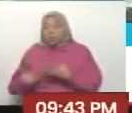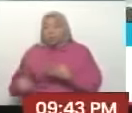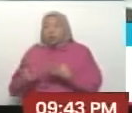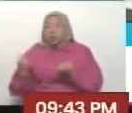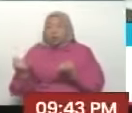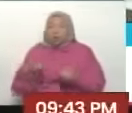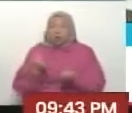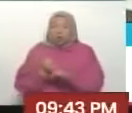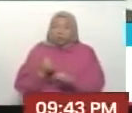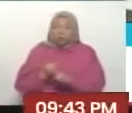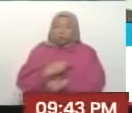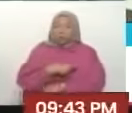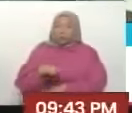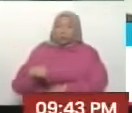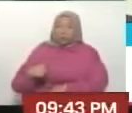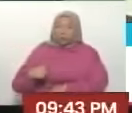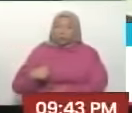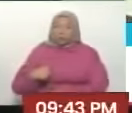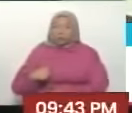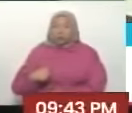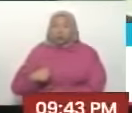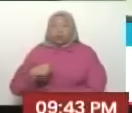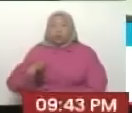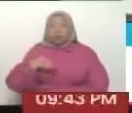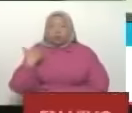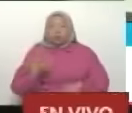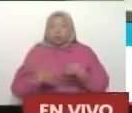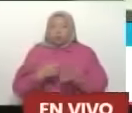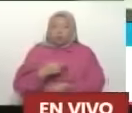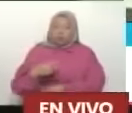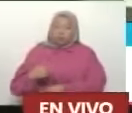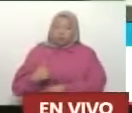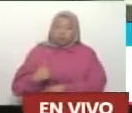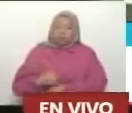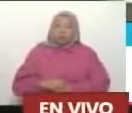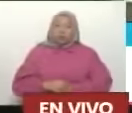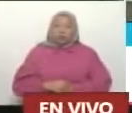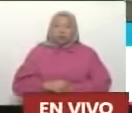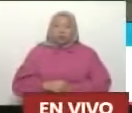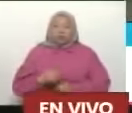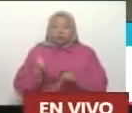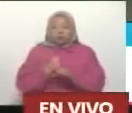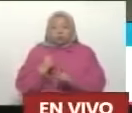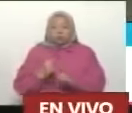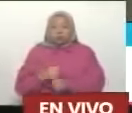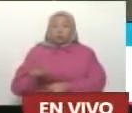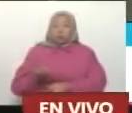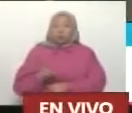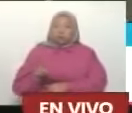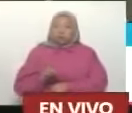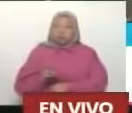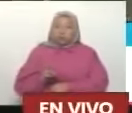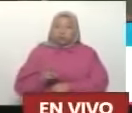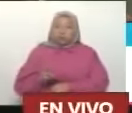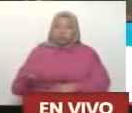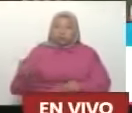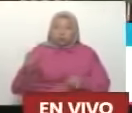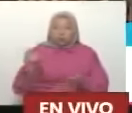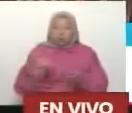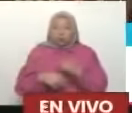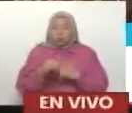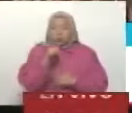aquí estamos trabajando nosotros para poder diversificar la economía y que todos esos inversionistas que vienen a este país a invertir,